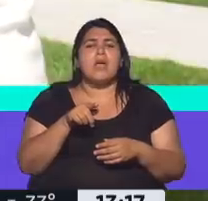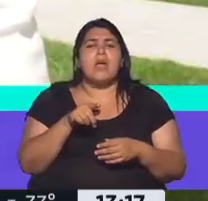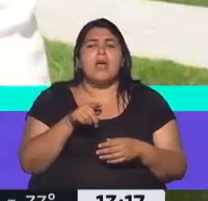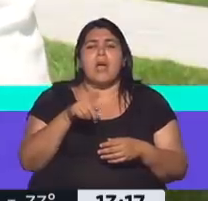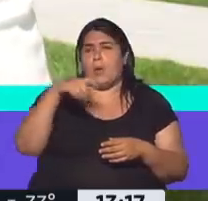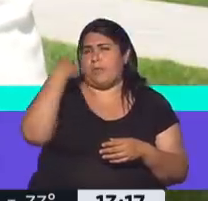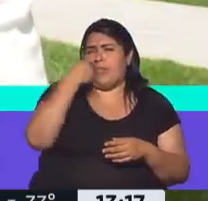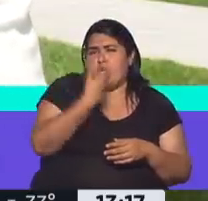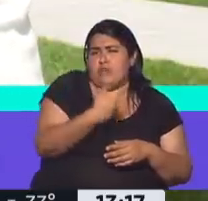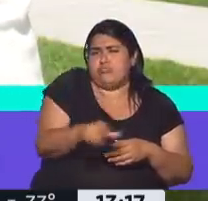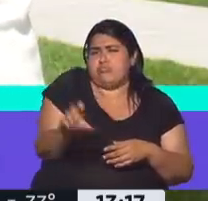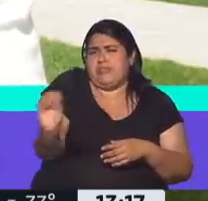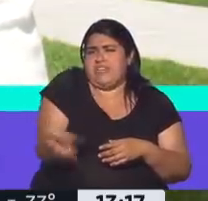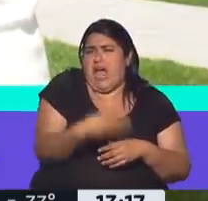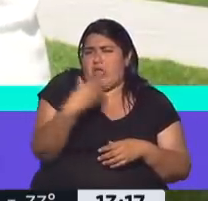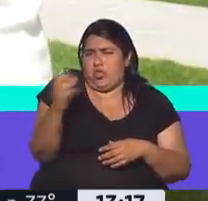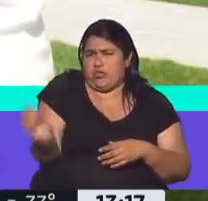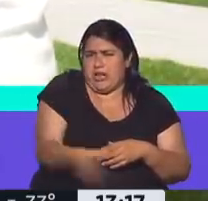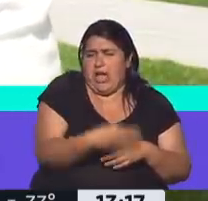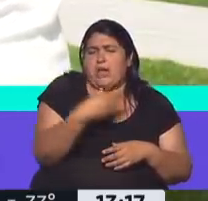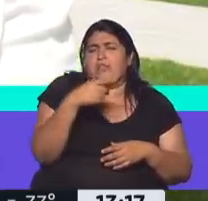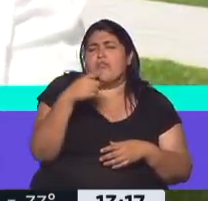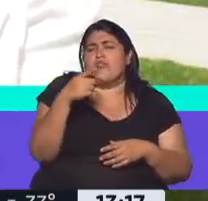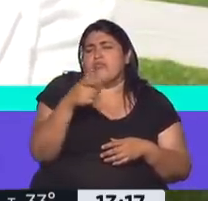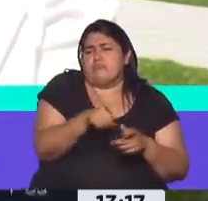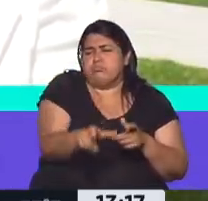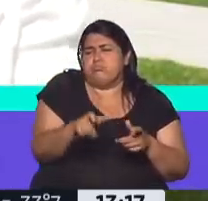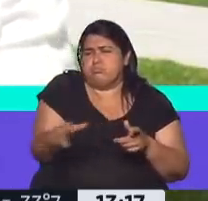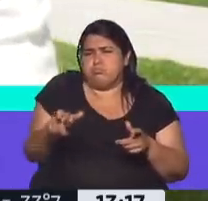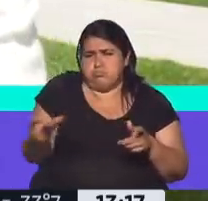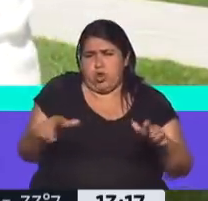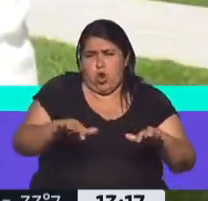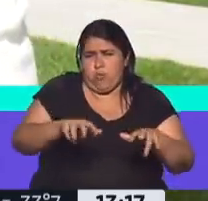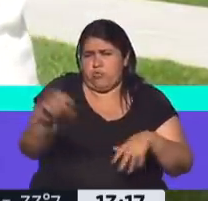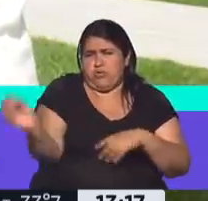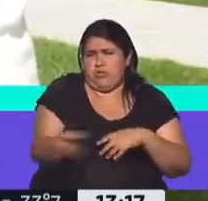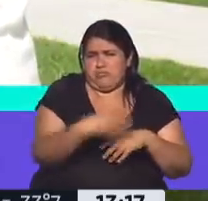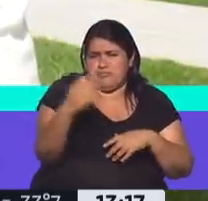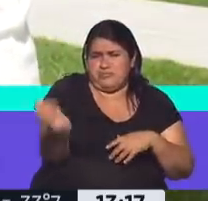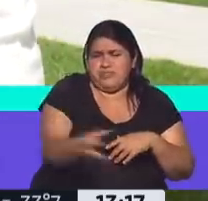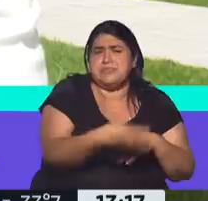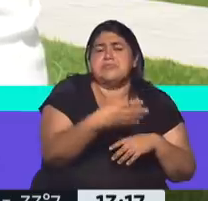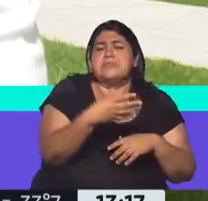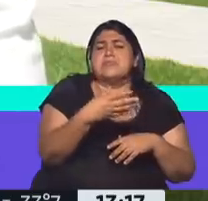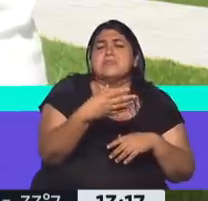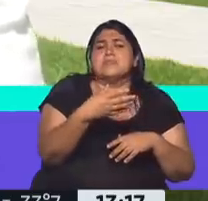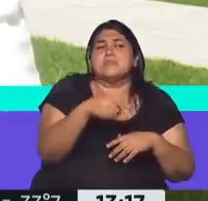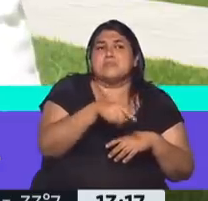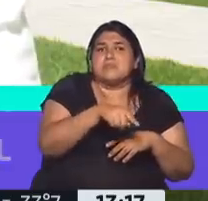en desuso, unos discos rígidos de computadoras en desuso, y quisieron